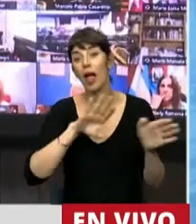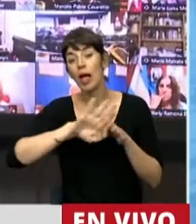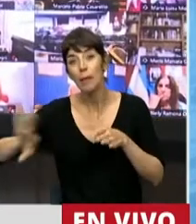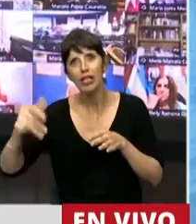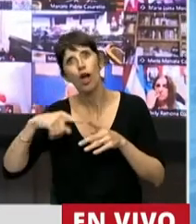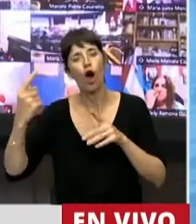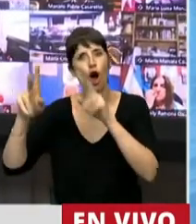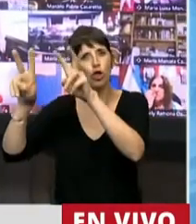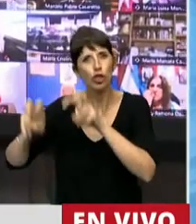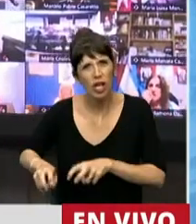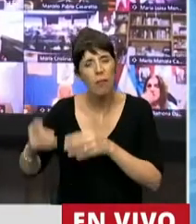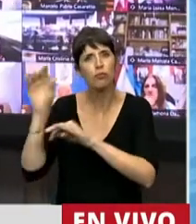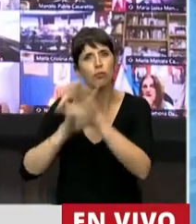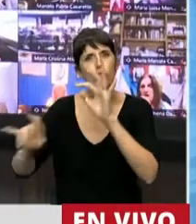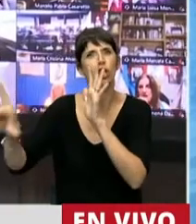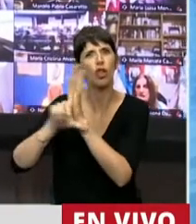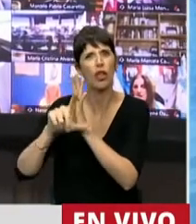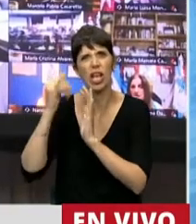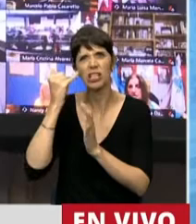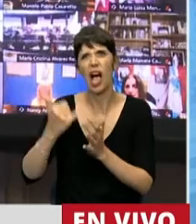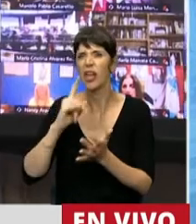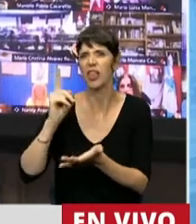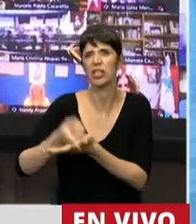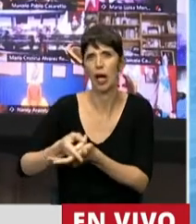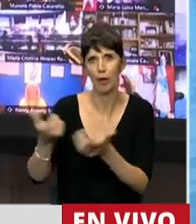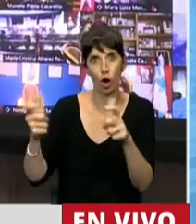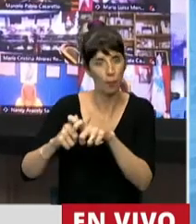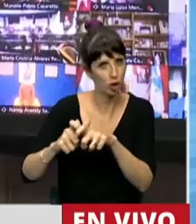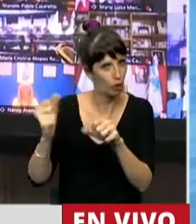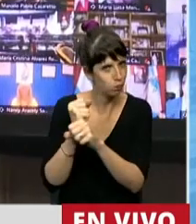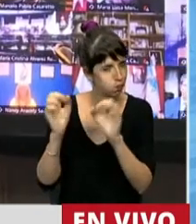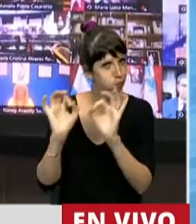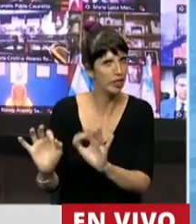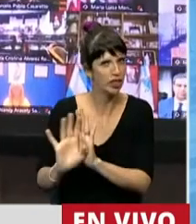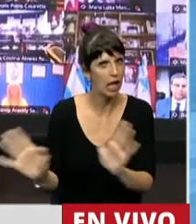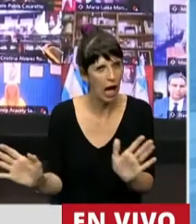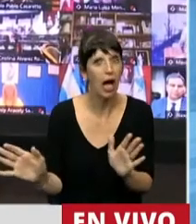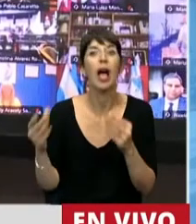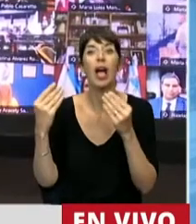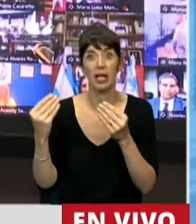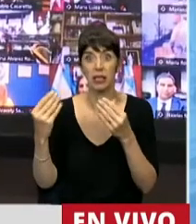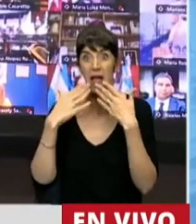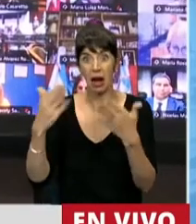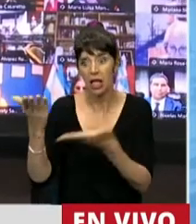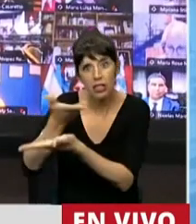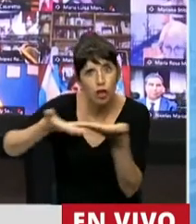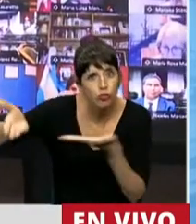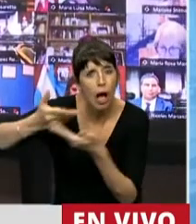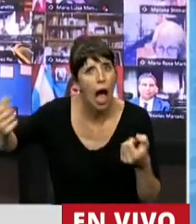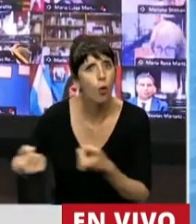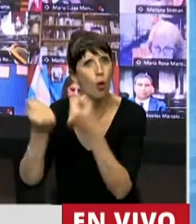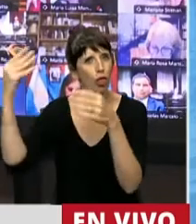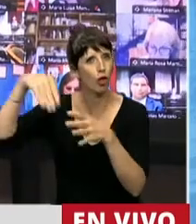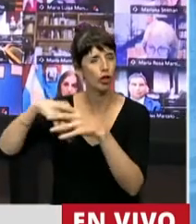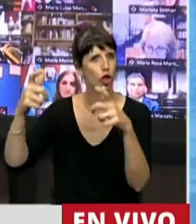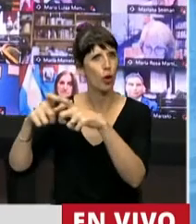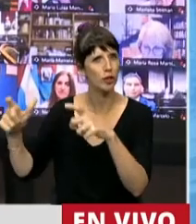que está integrado por proyectos de ley que tienen dictámenes de comisión, que muchos son el resultado de consensos propios logrados en cada una de las